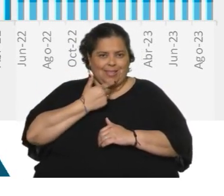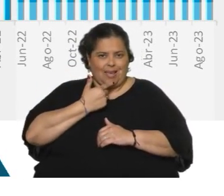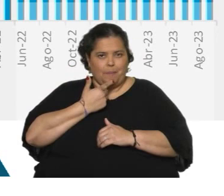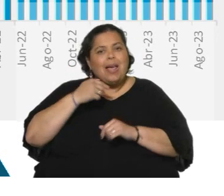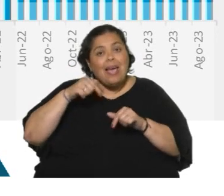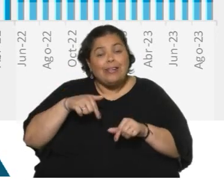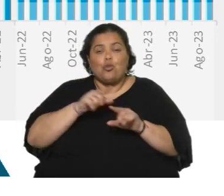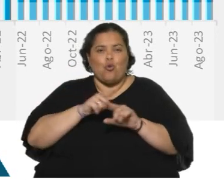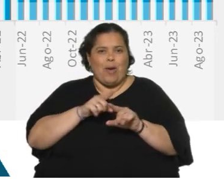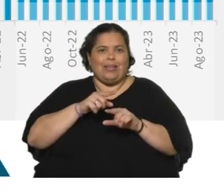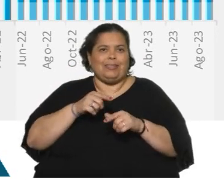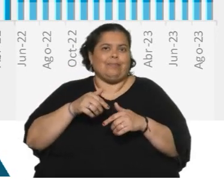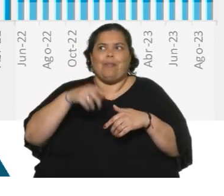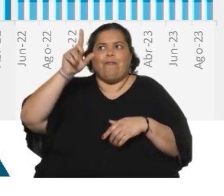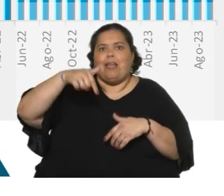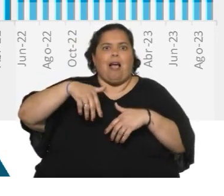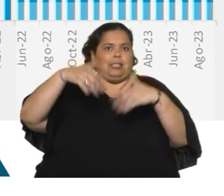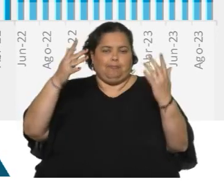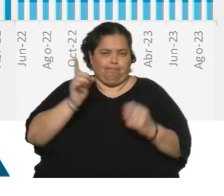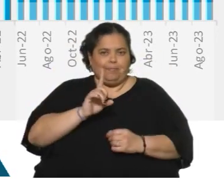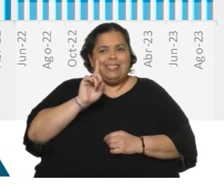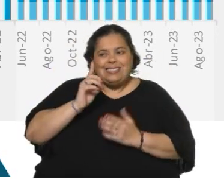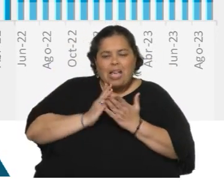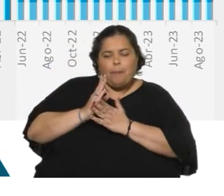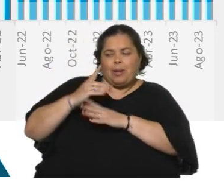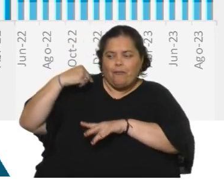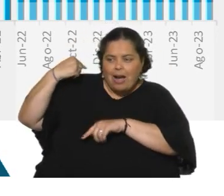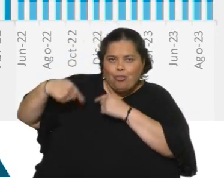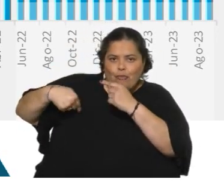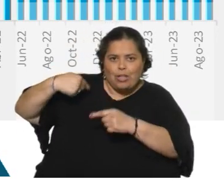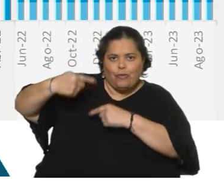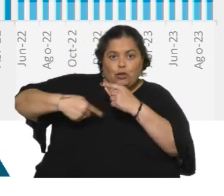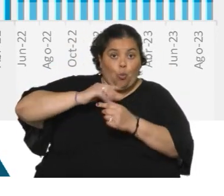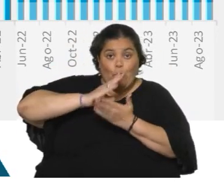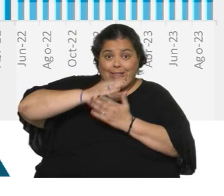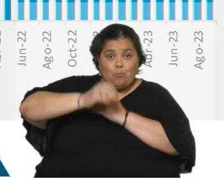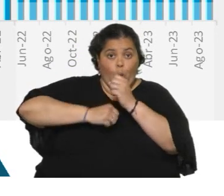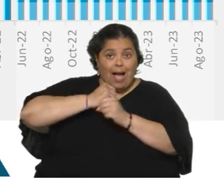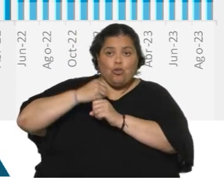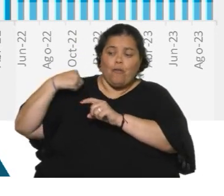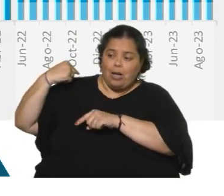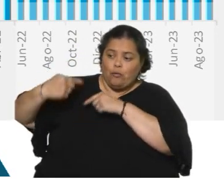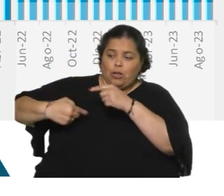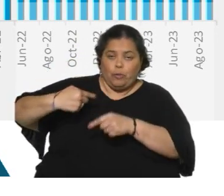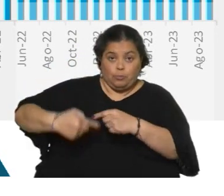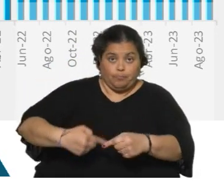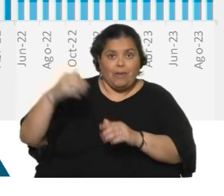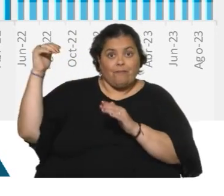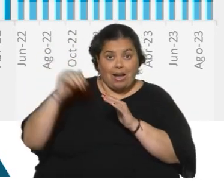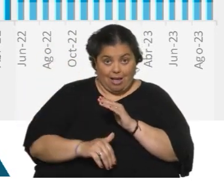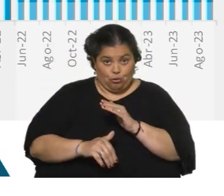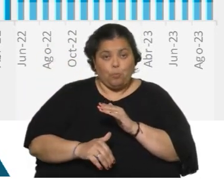dato aislado porque hasta ahora ha venido bajando casi que de continuo en el último año y lo podemos observar allí. Digo casi,